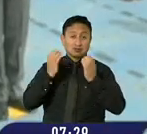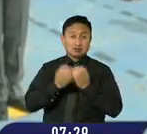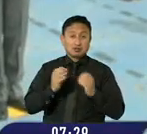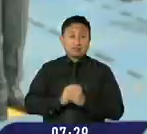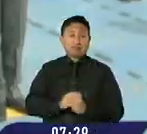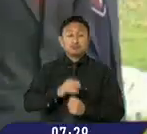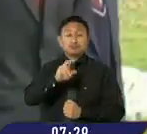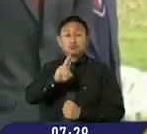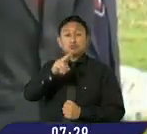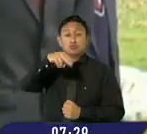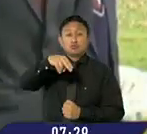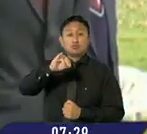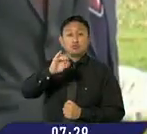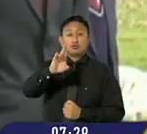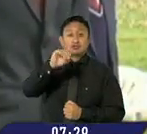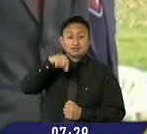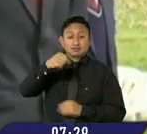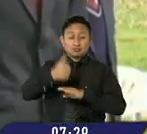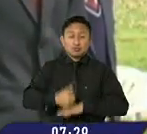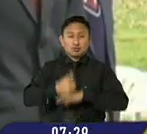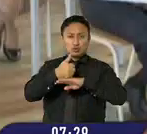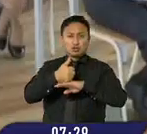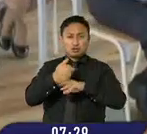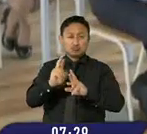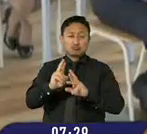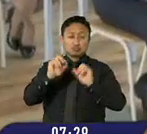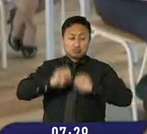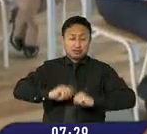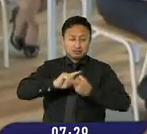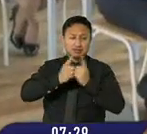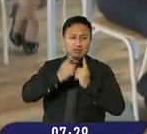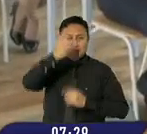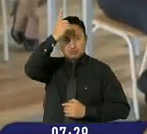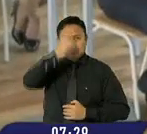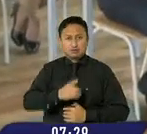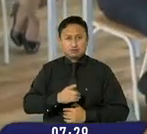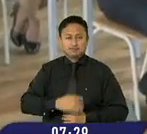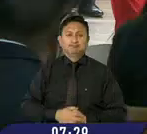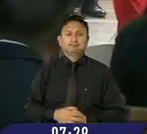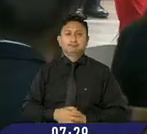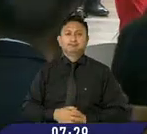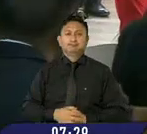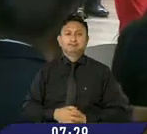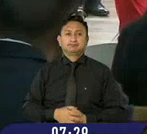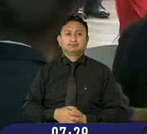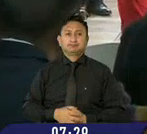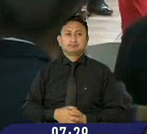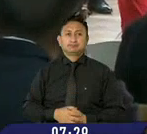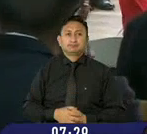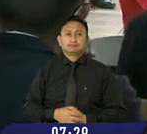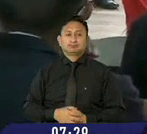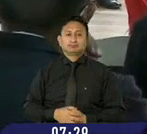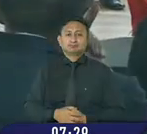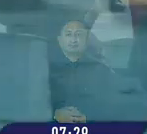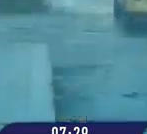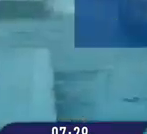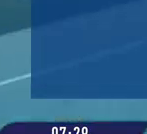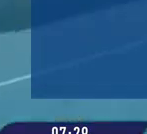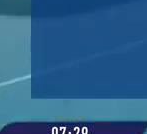UNICEF espera que las autoridades revean la decisión por el de los jóvenes del país. Informó Javier Rosero.